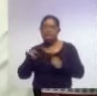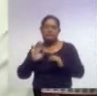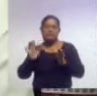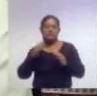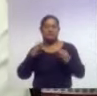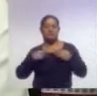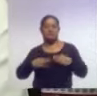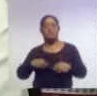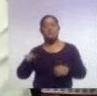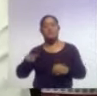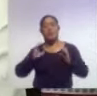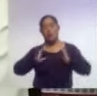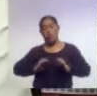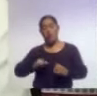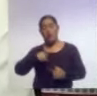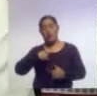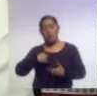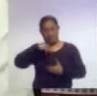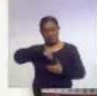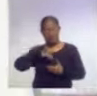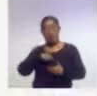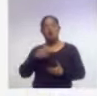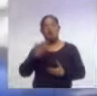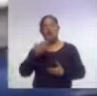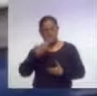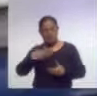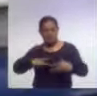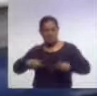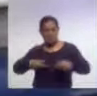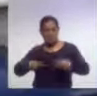esas enzimas que son necesarias para digerir el gluten.